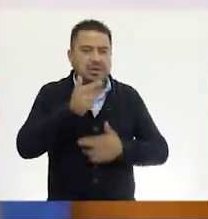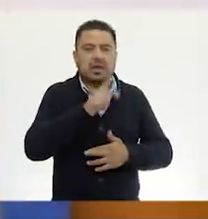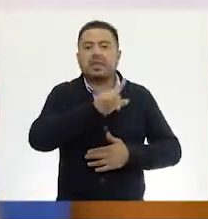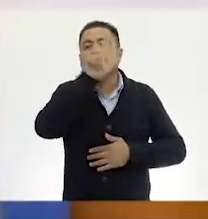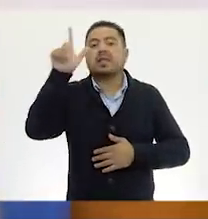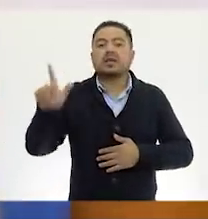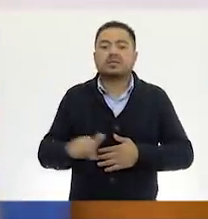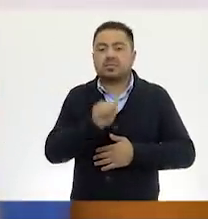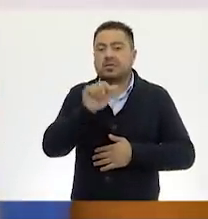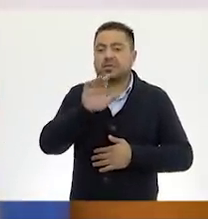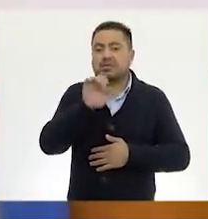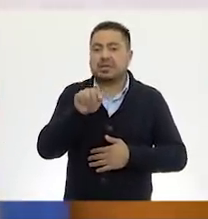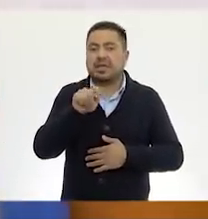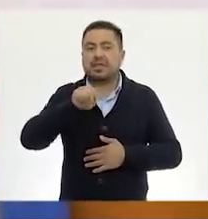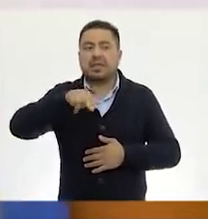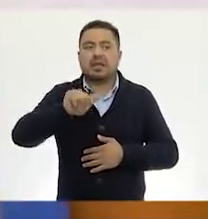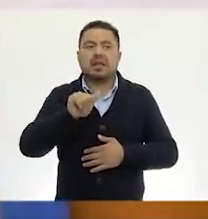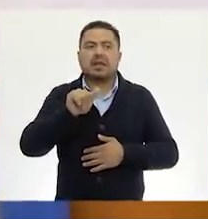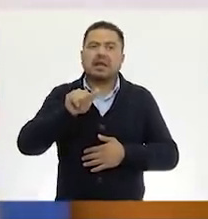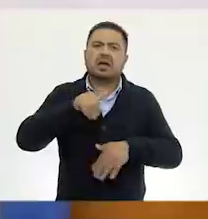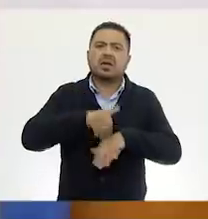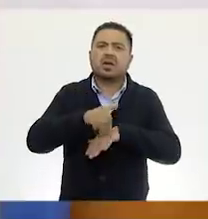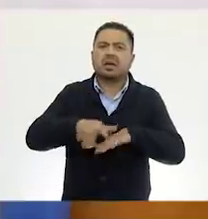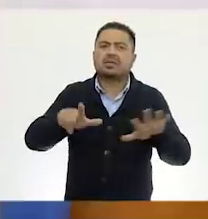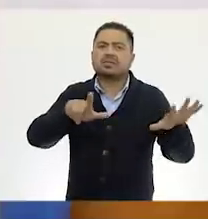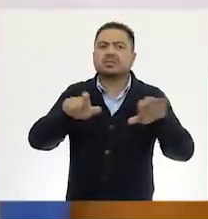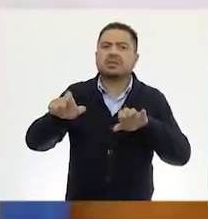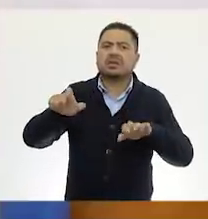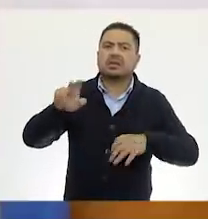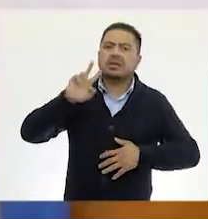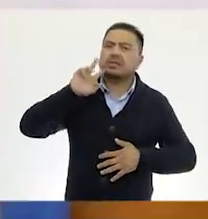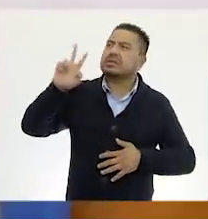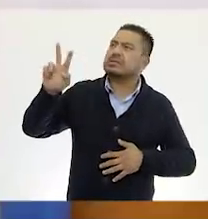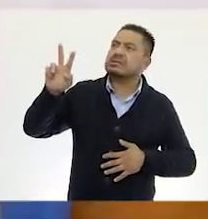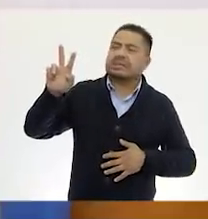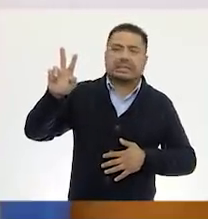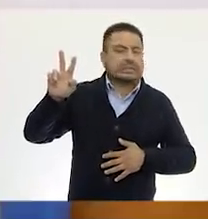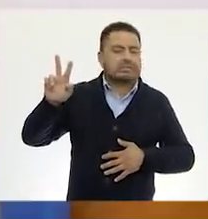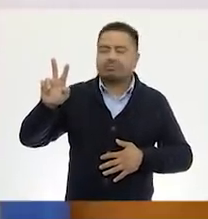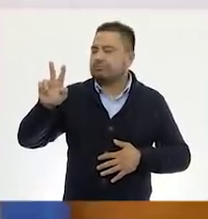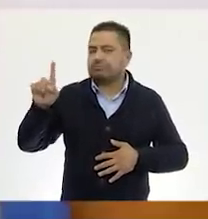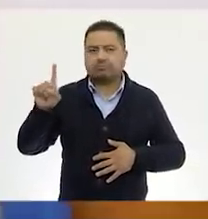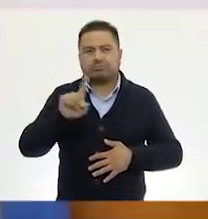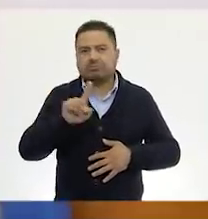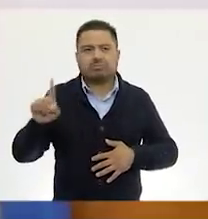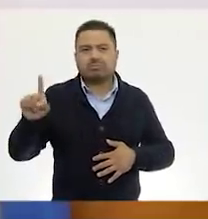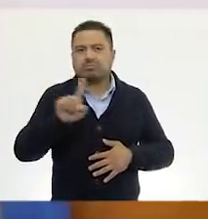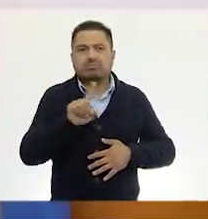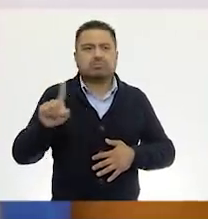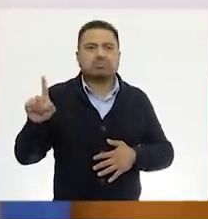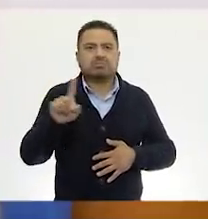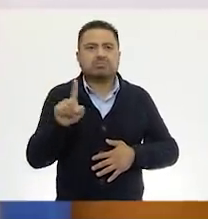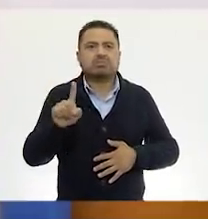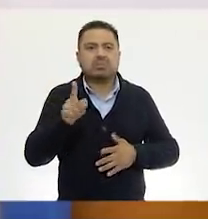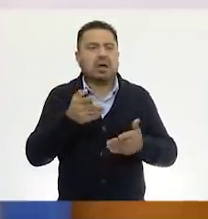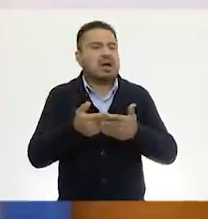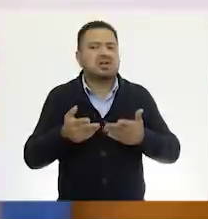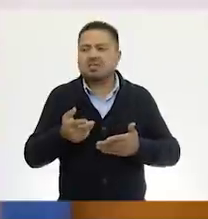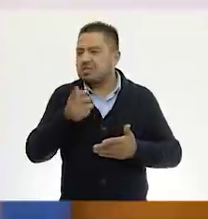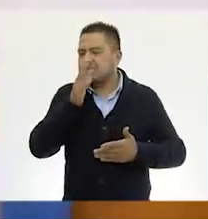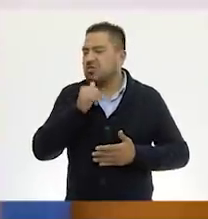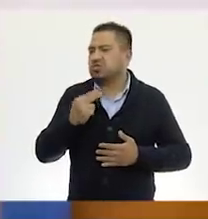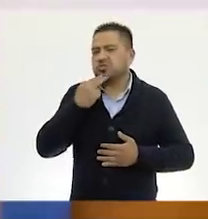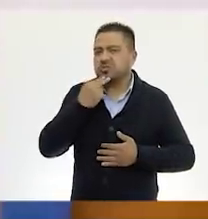Después, en las centenas me salió el setecientos. Uf, no, muchísimo. No. Entonces, tampoco nos ayuda.